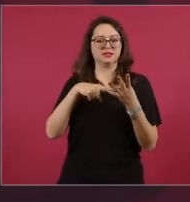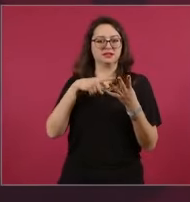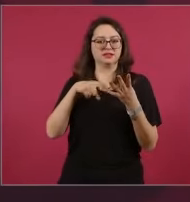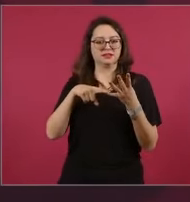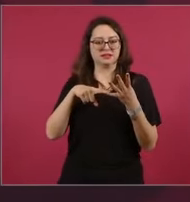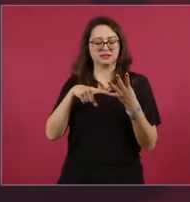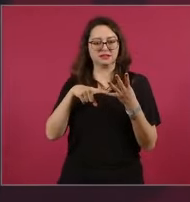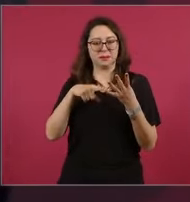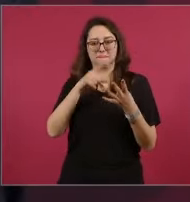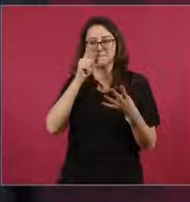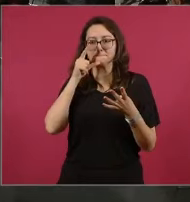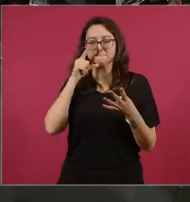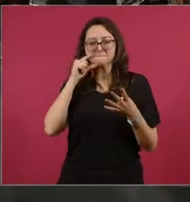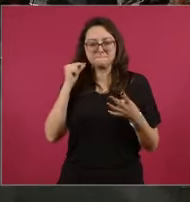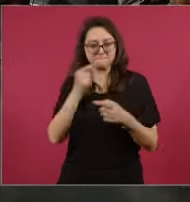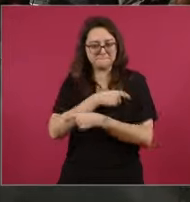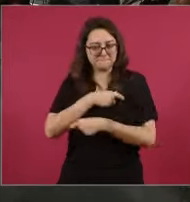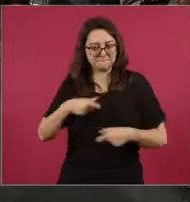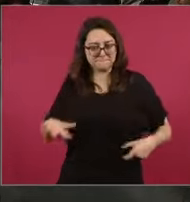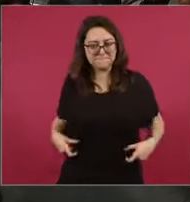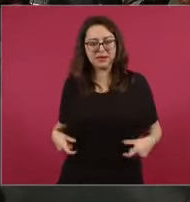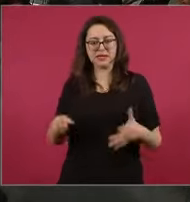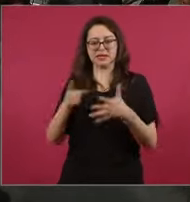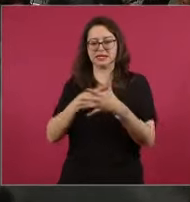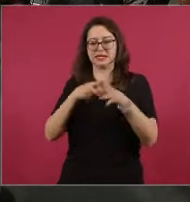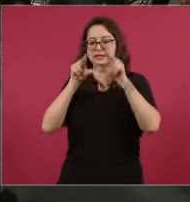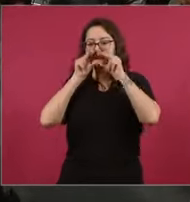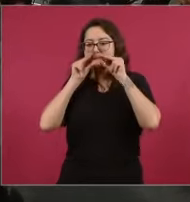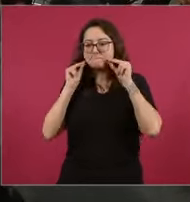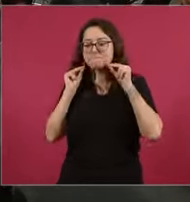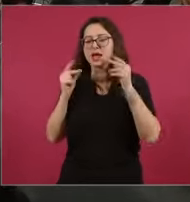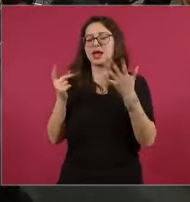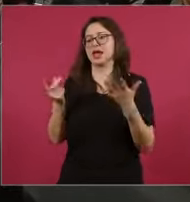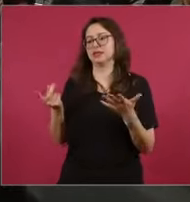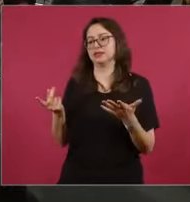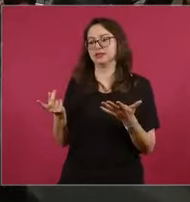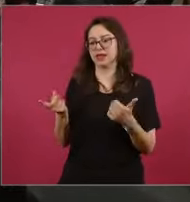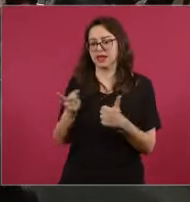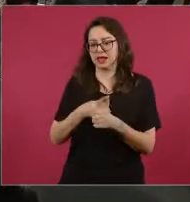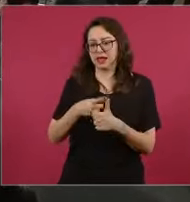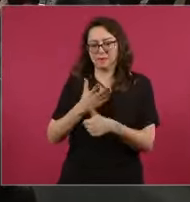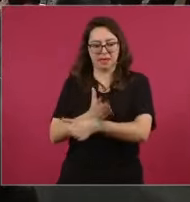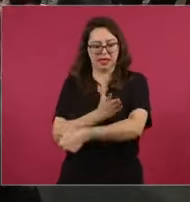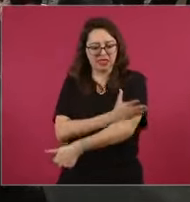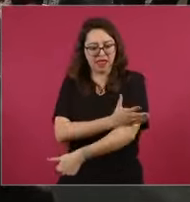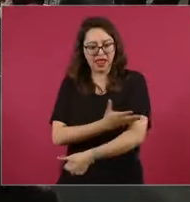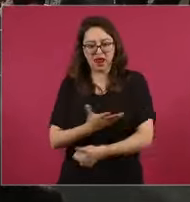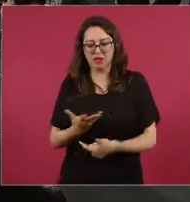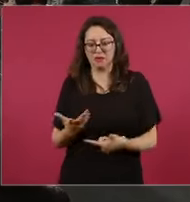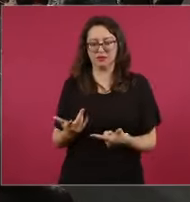¿Dónde están los villas? ¿Dónde están los zapatas? ¿Dónde están los maderos?